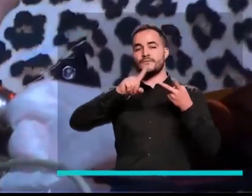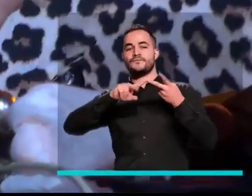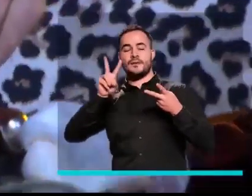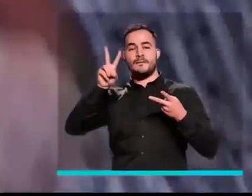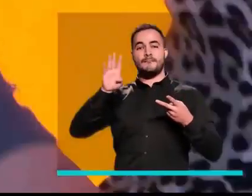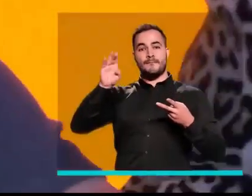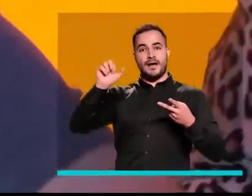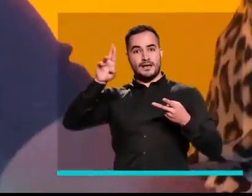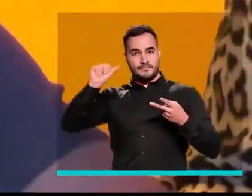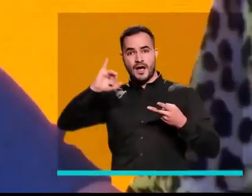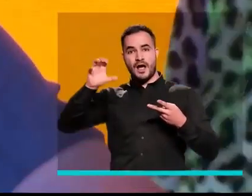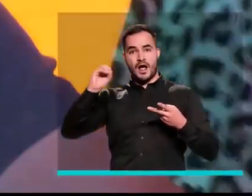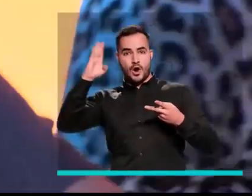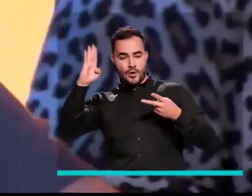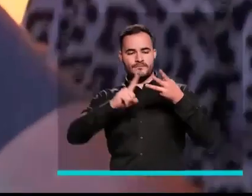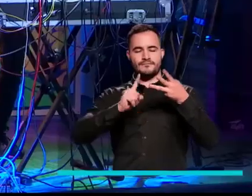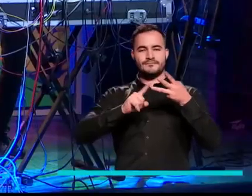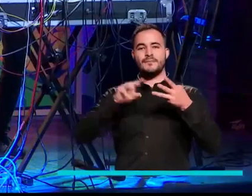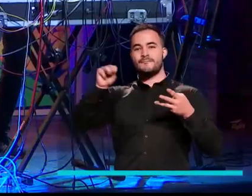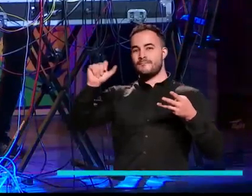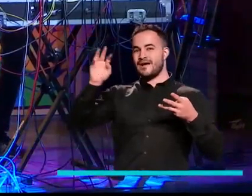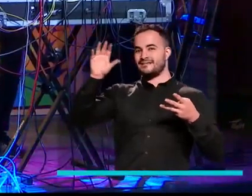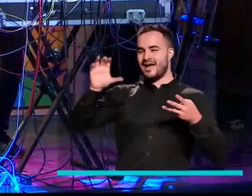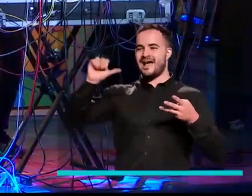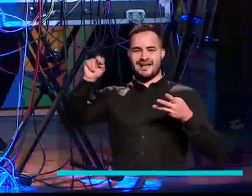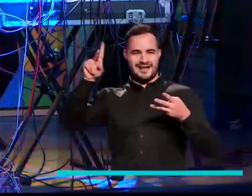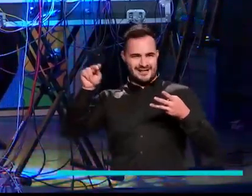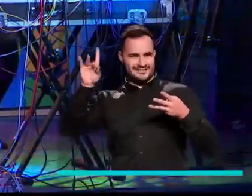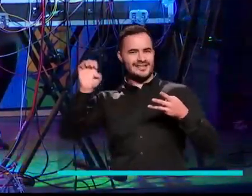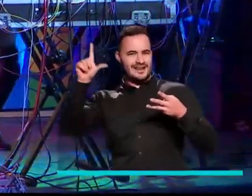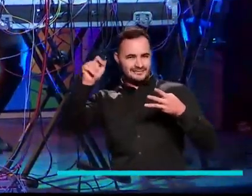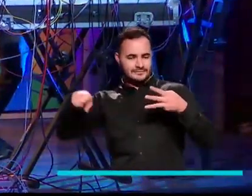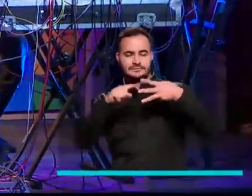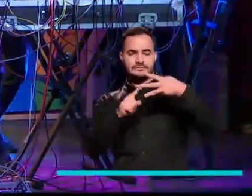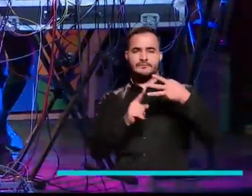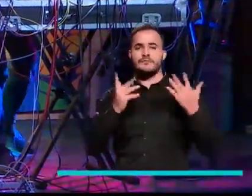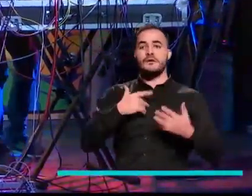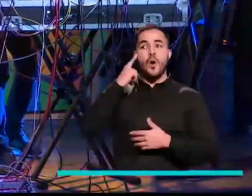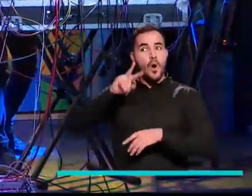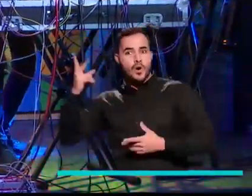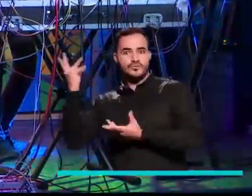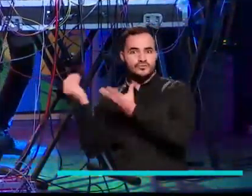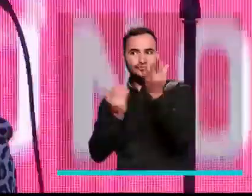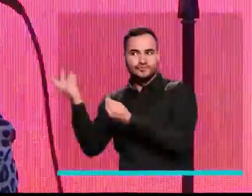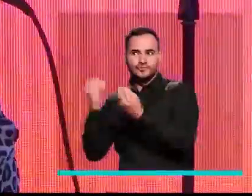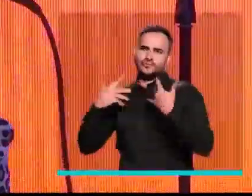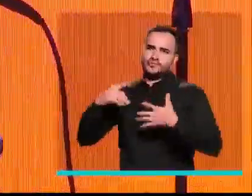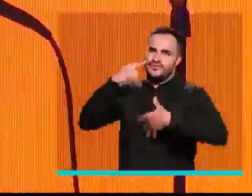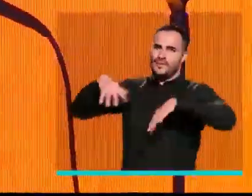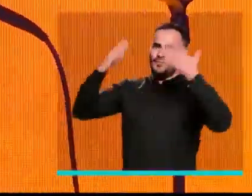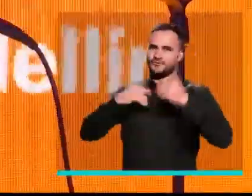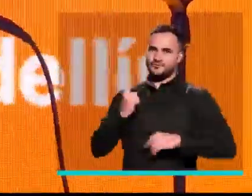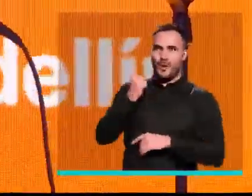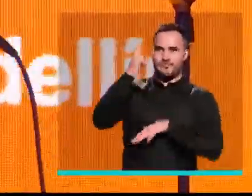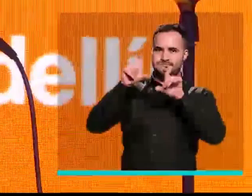Uribe, Ateneo Porfirio Barba Jacob y Mata Candelas. Además contará con bandas invitadas como Aterciopelados, Nampa y